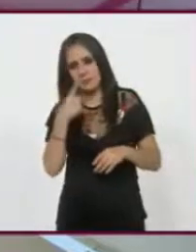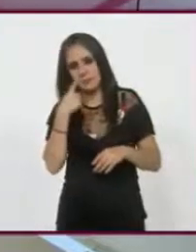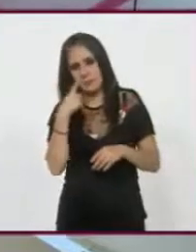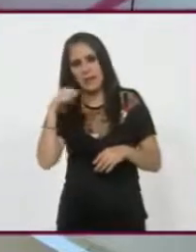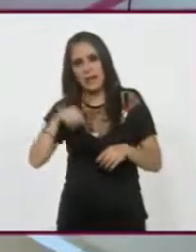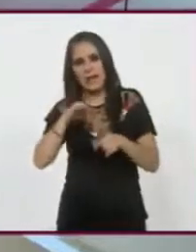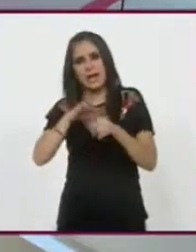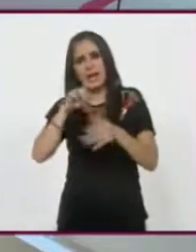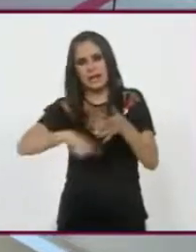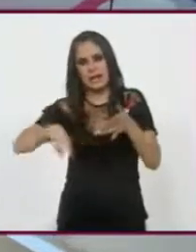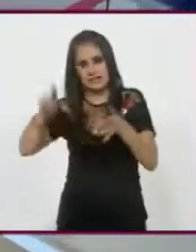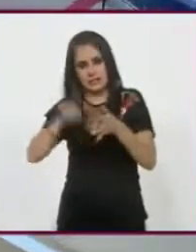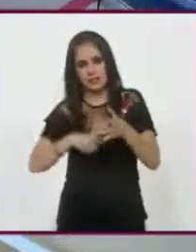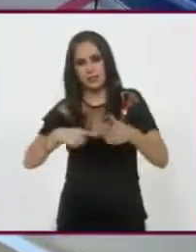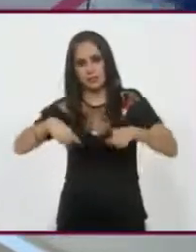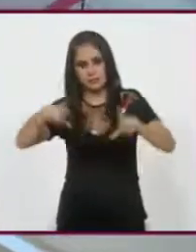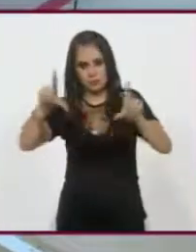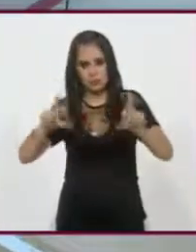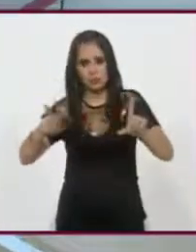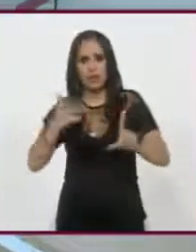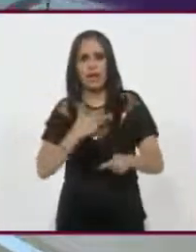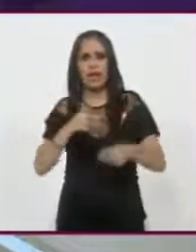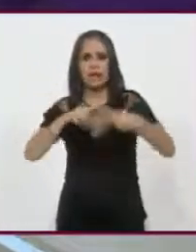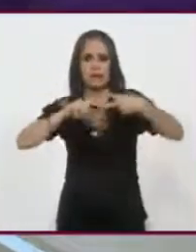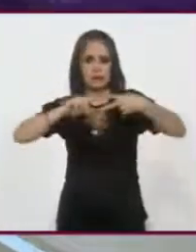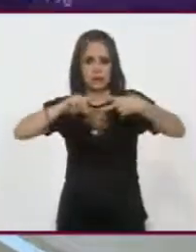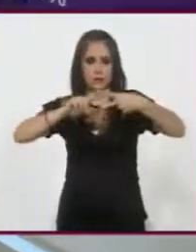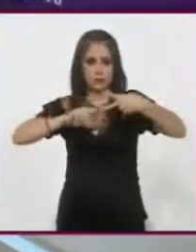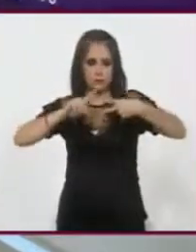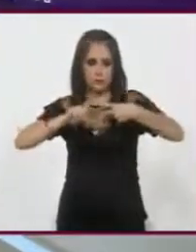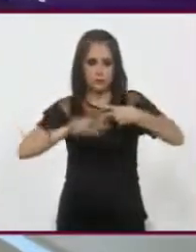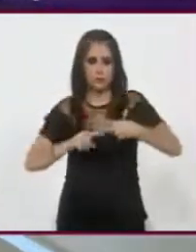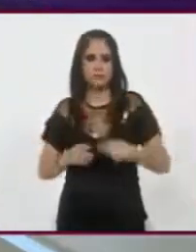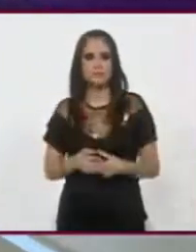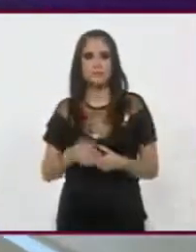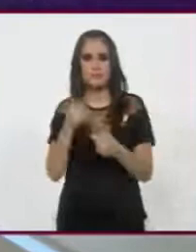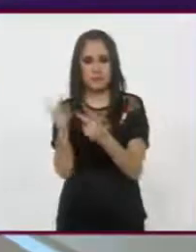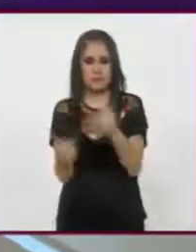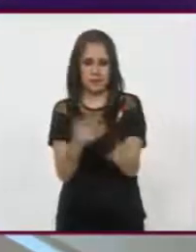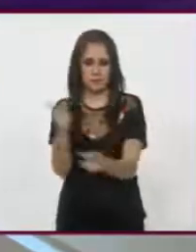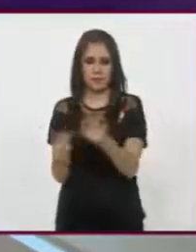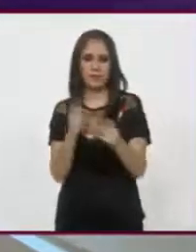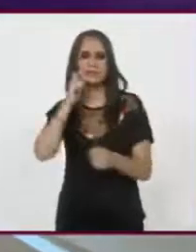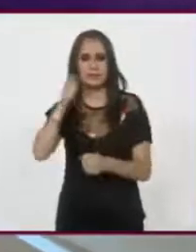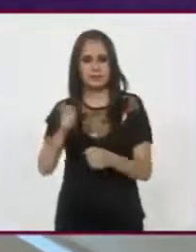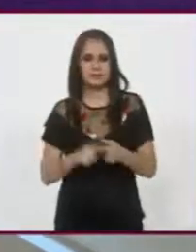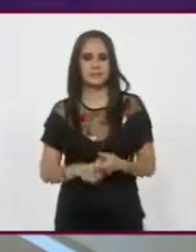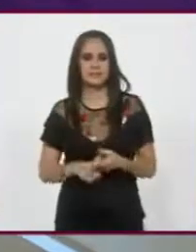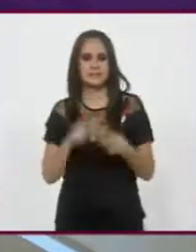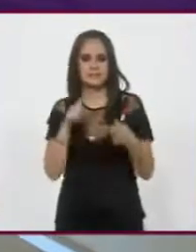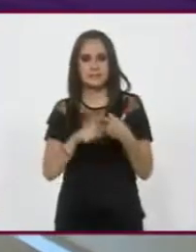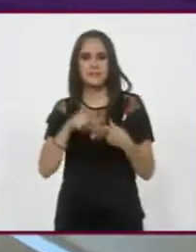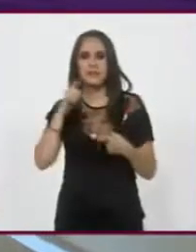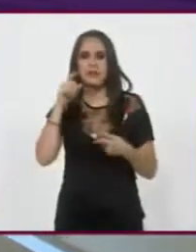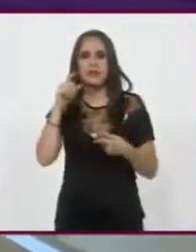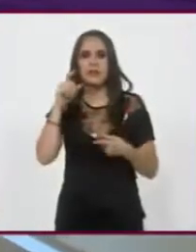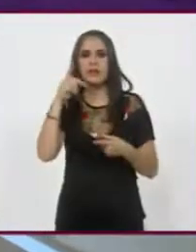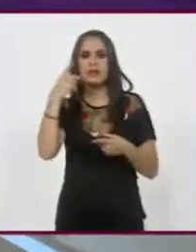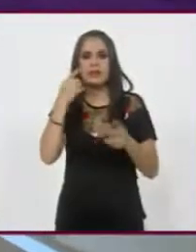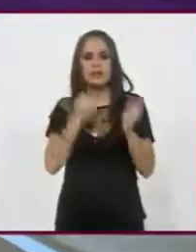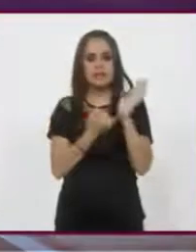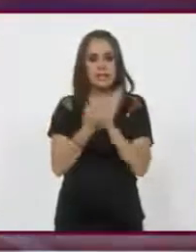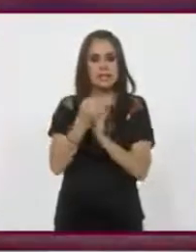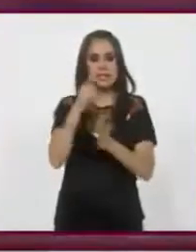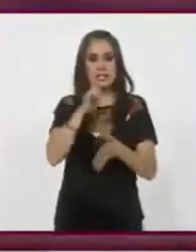Aquí me concentro en dos variables fundamentales, dos preguntas, que son el momento de decisión del voto